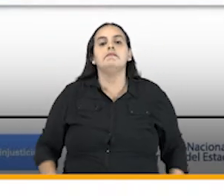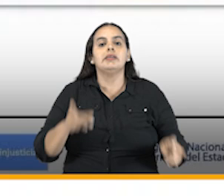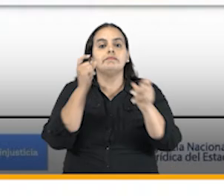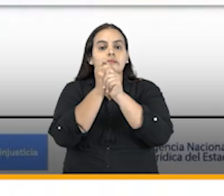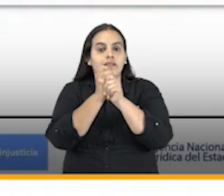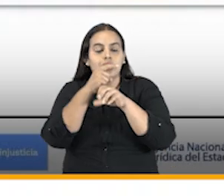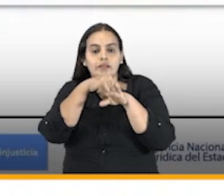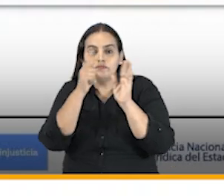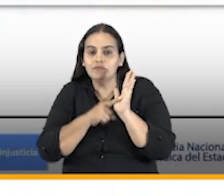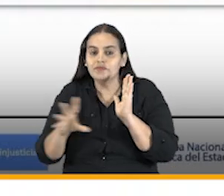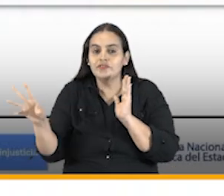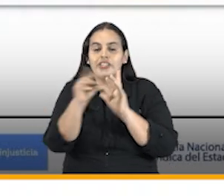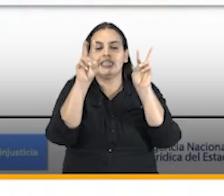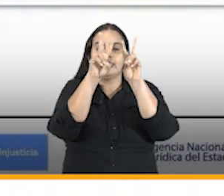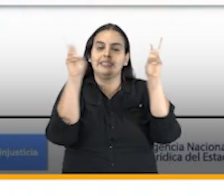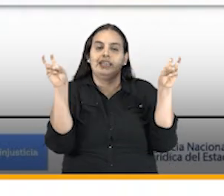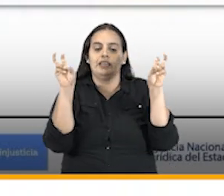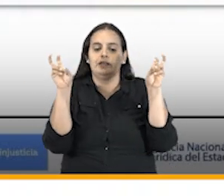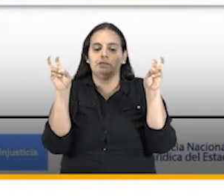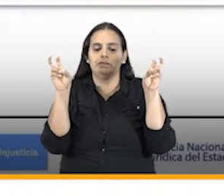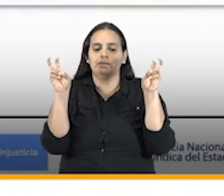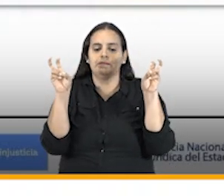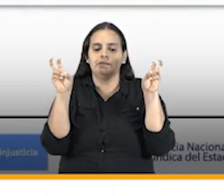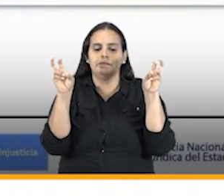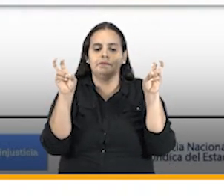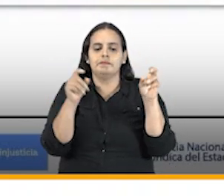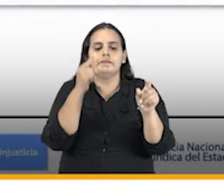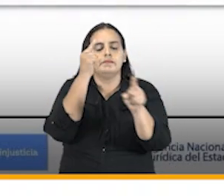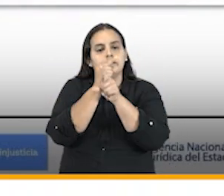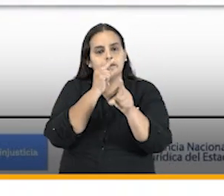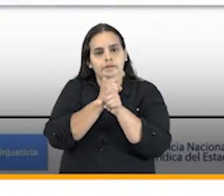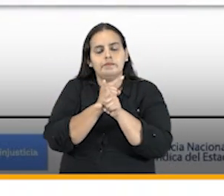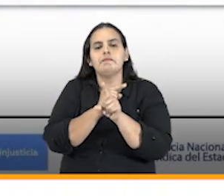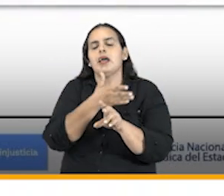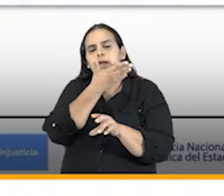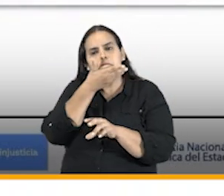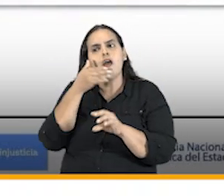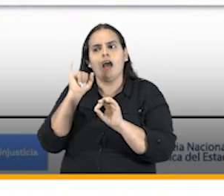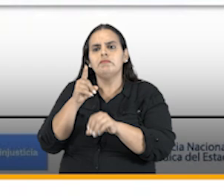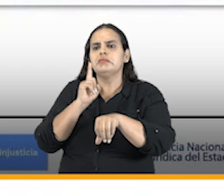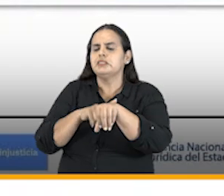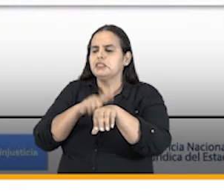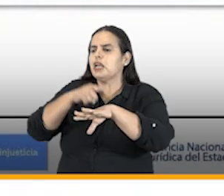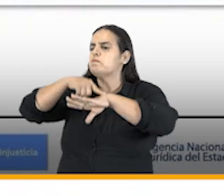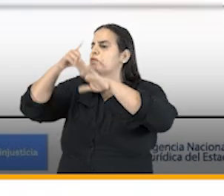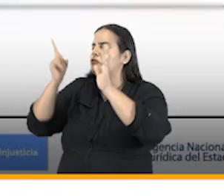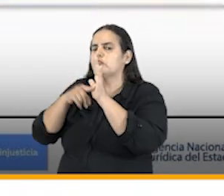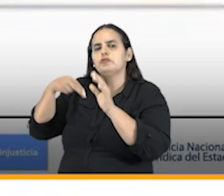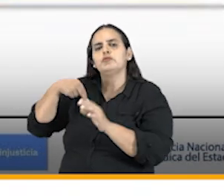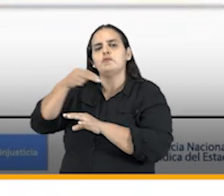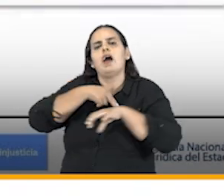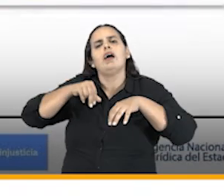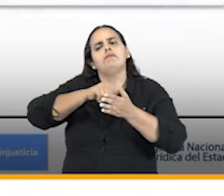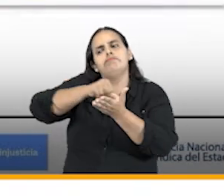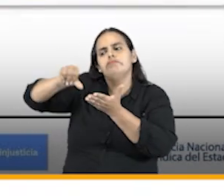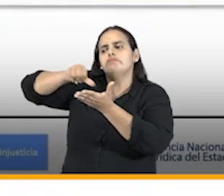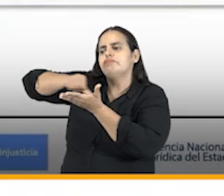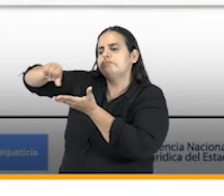de este tema permite capitalizar todo el tiempo que invierten nuestros